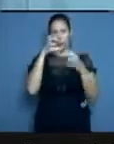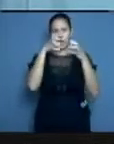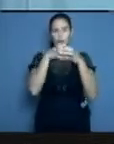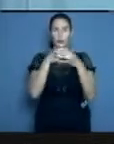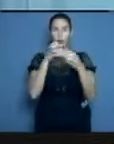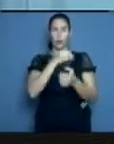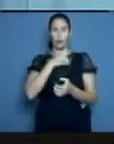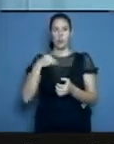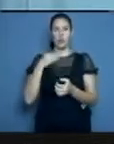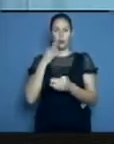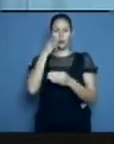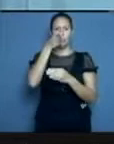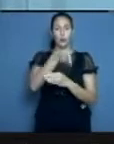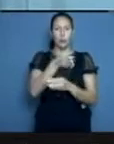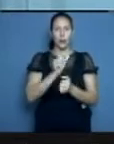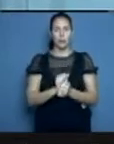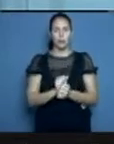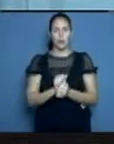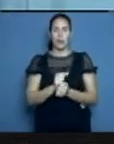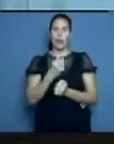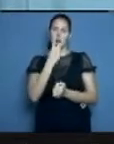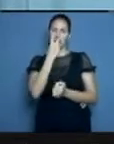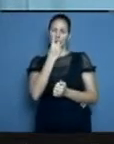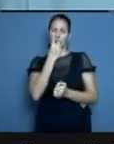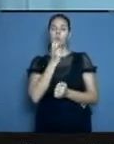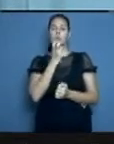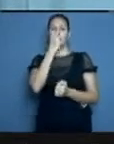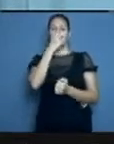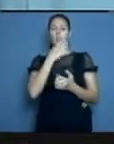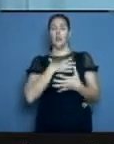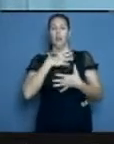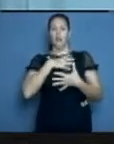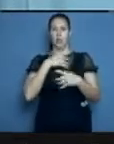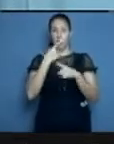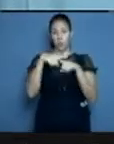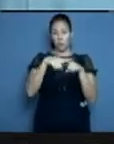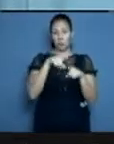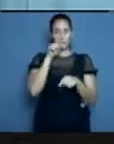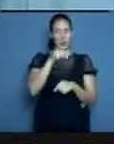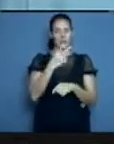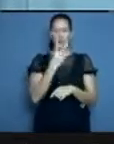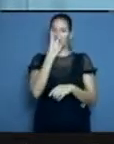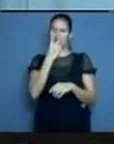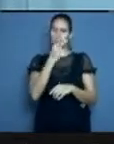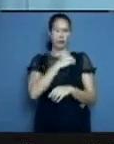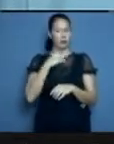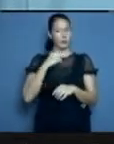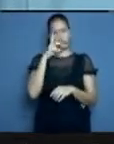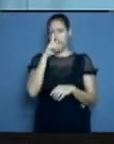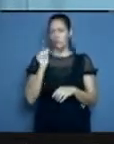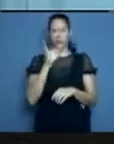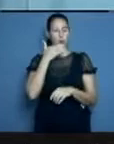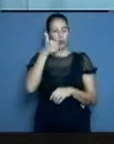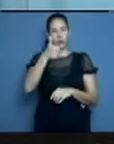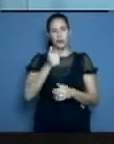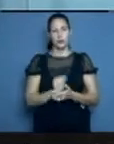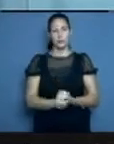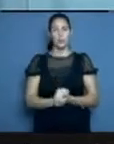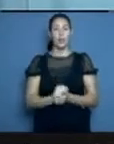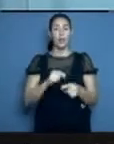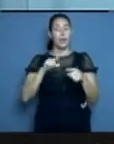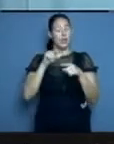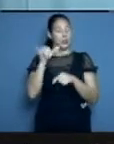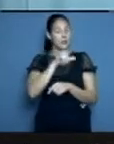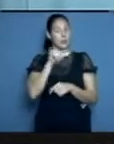consultas de respiratoria. Se ha visto una mejoría, pero el sistema aún no cumple la demanda que tiene la población, sobre todo con las